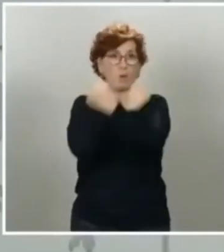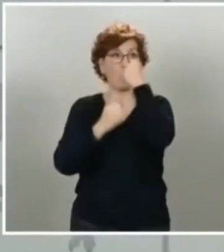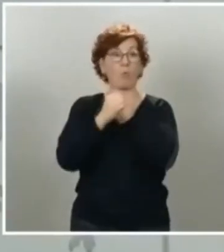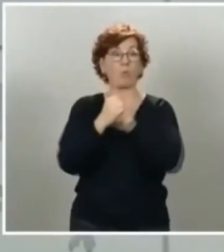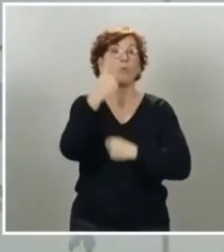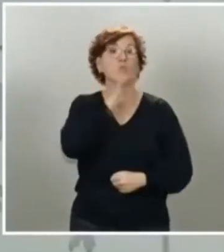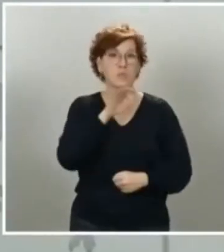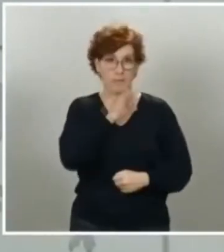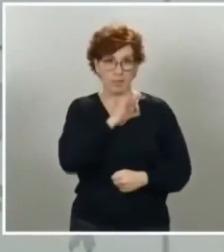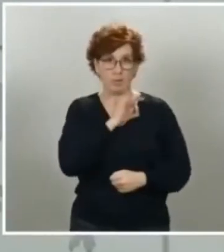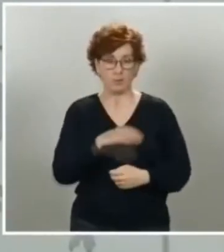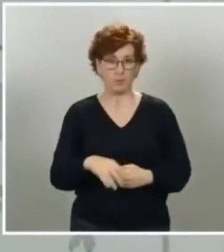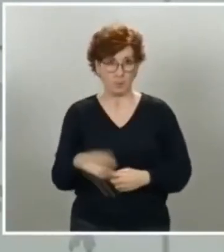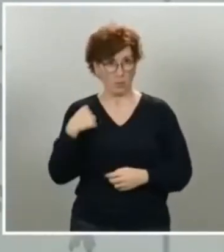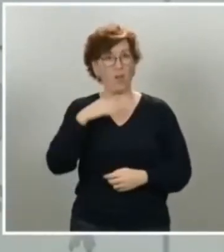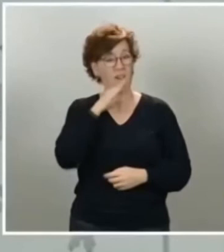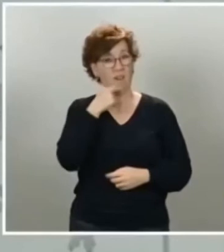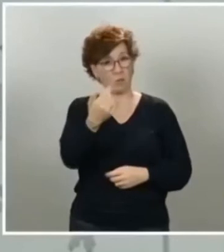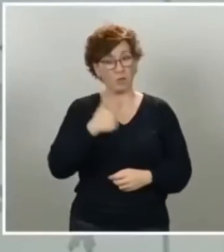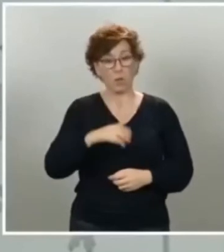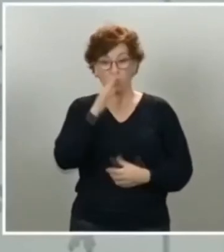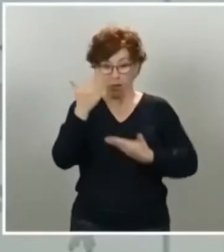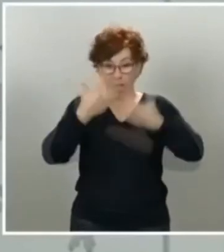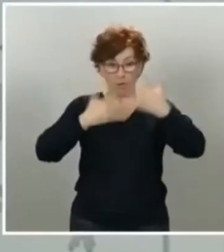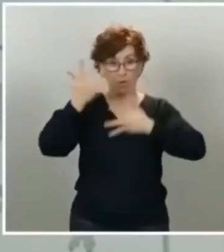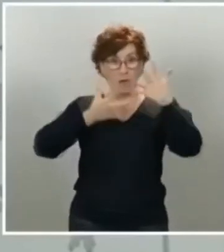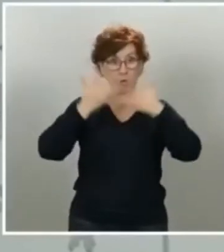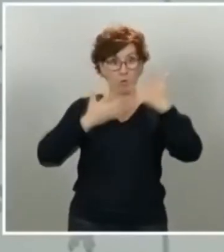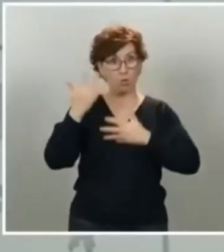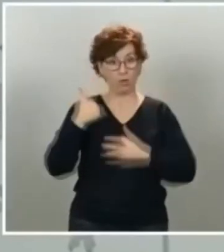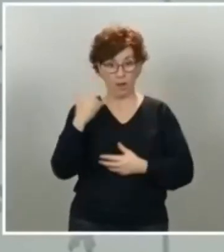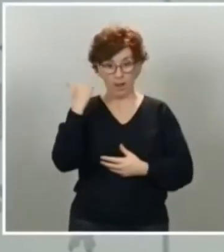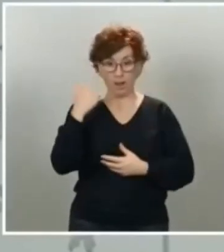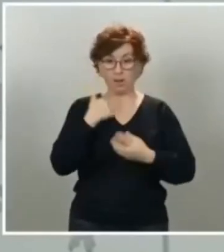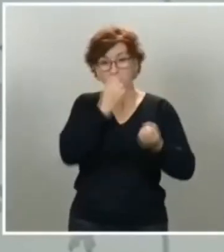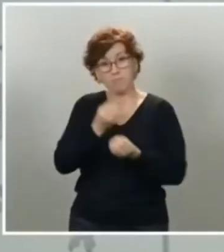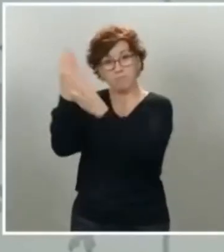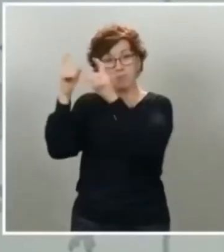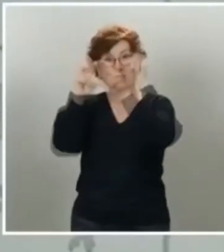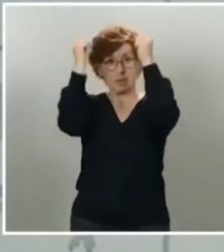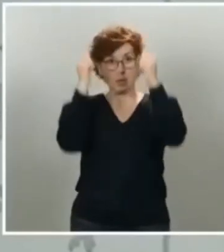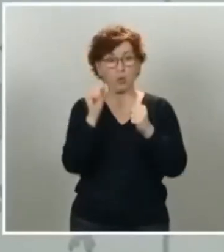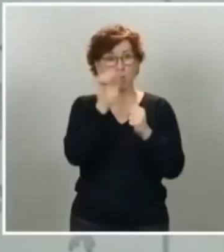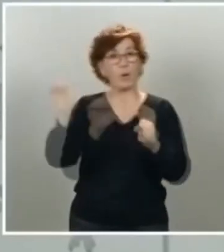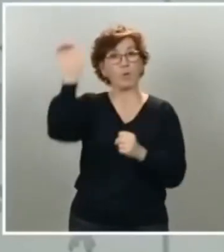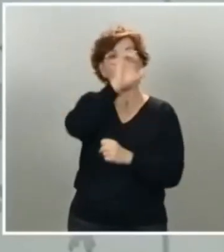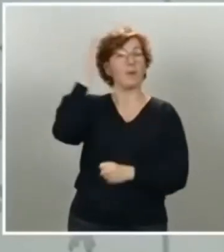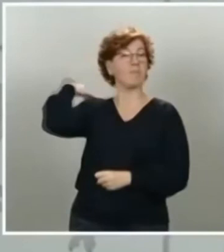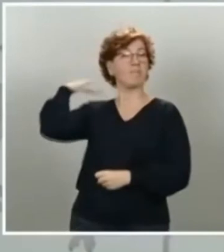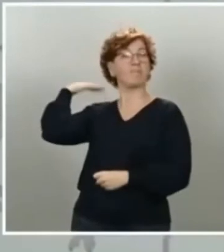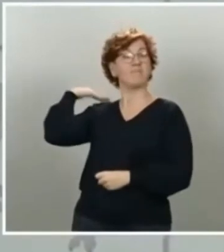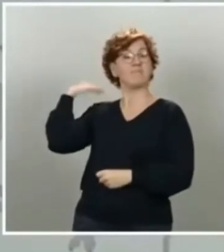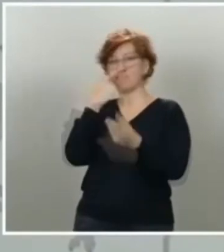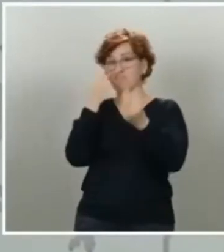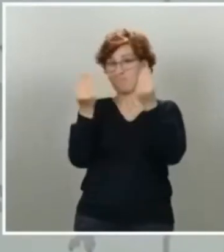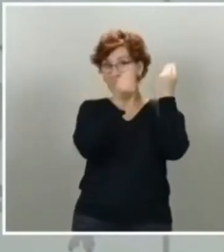cálculos de los que ya disponemos y que hemos trasladado a las instituciones europeas corroboran aquella previsión que anticipé y que